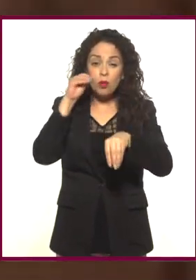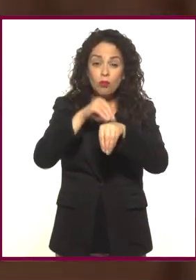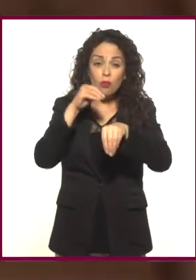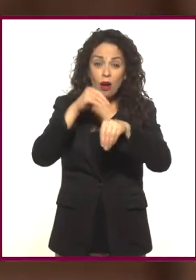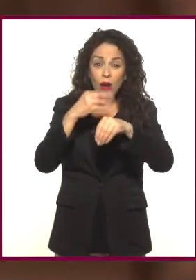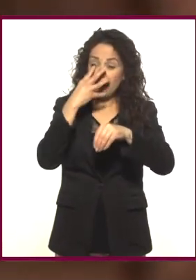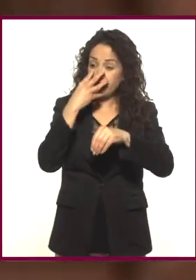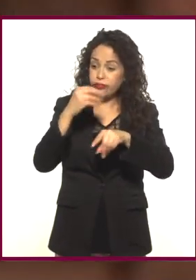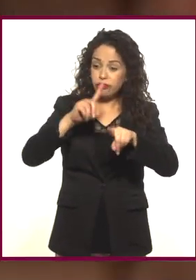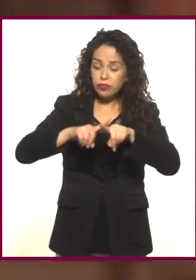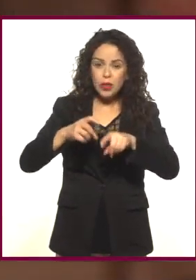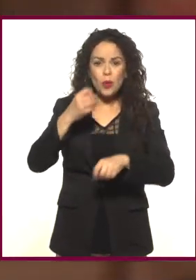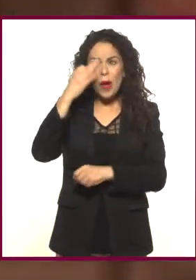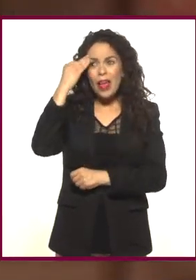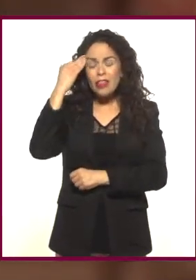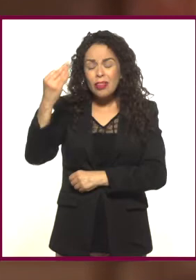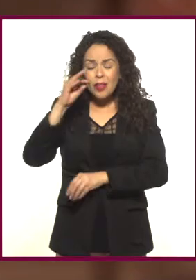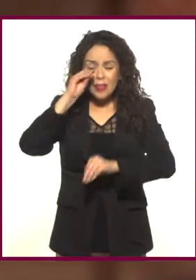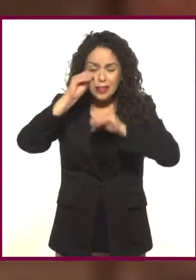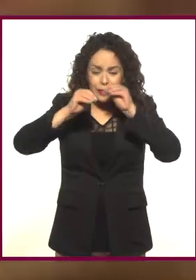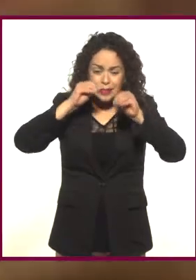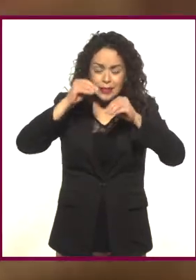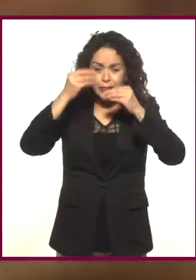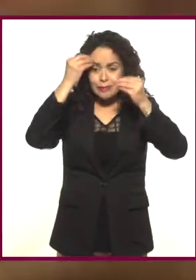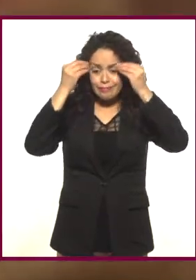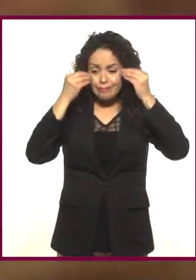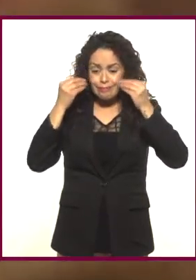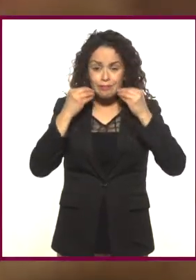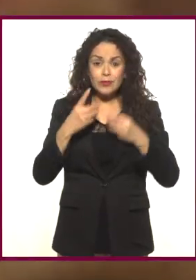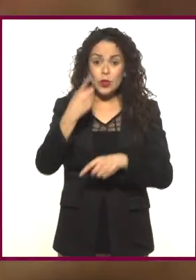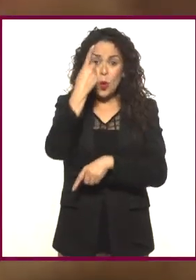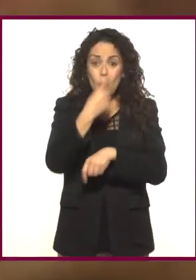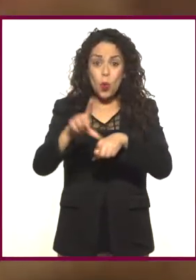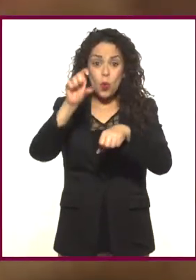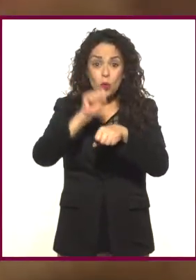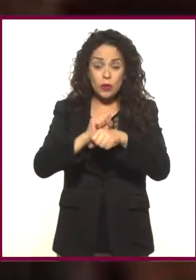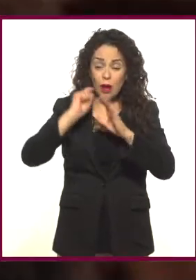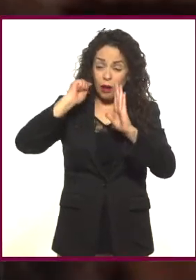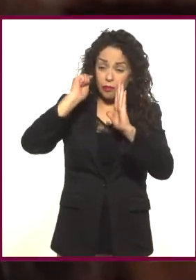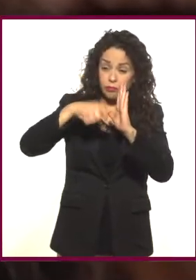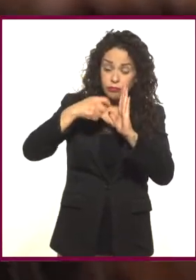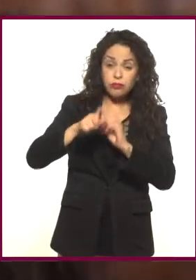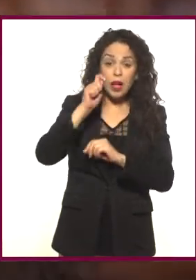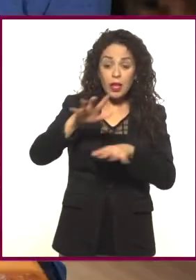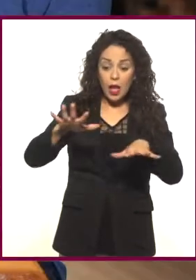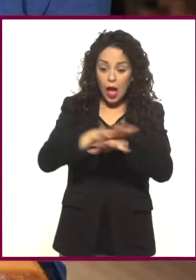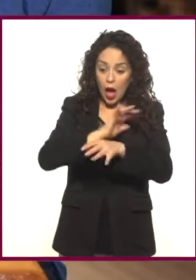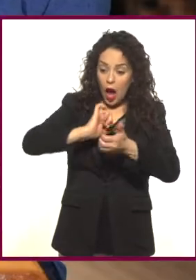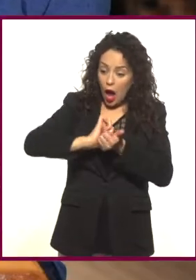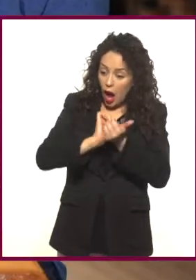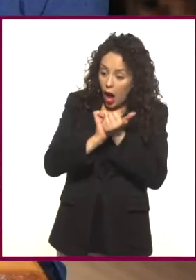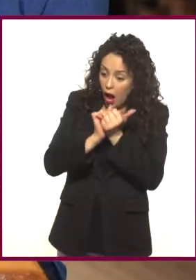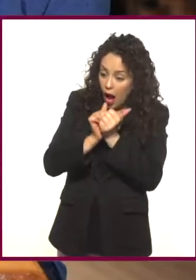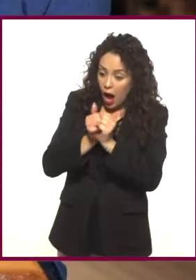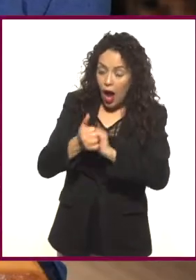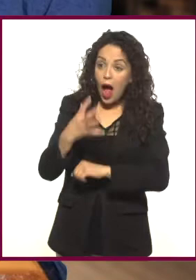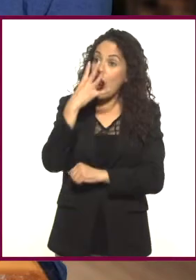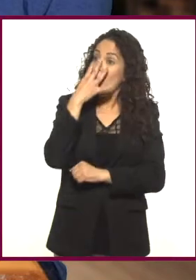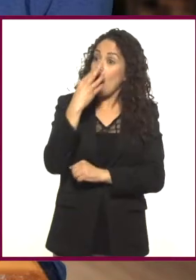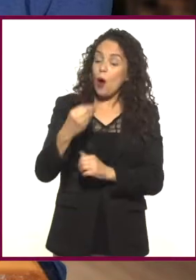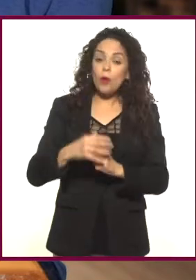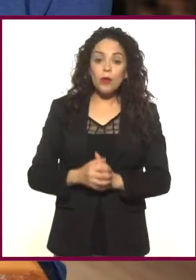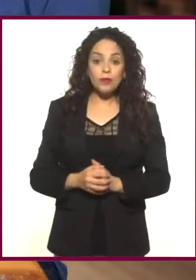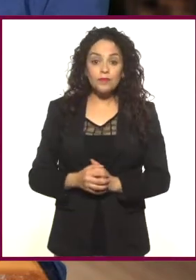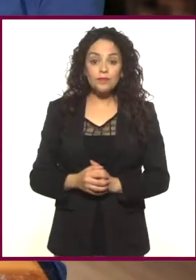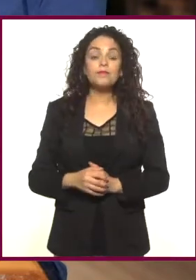maquillarlo? Imagínate. Si se tardaron una semana solo en filmar la parte de la transformación. ¿Qué me dices de las maquetas que